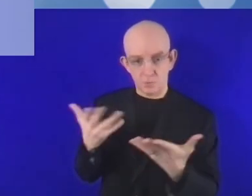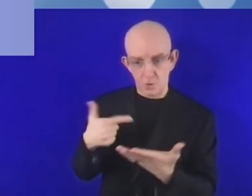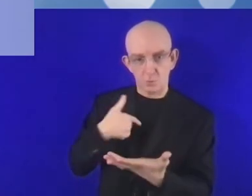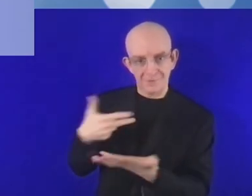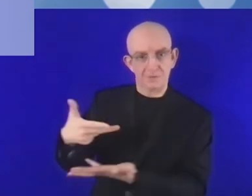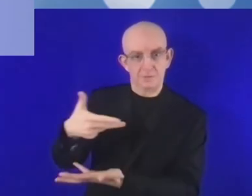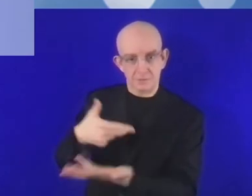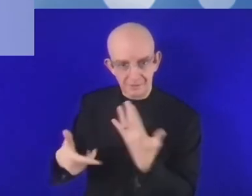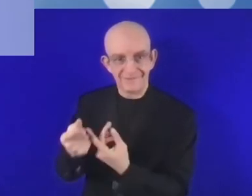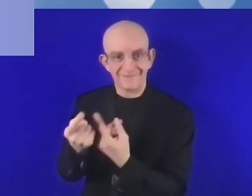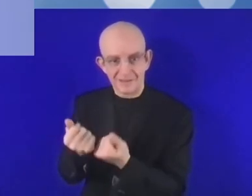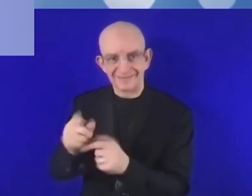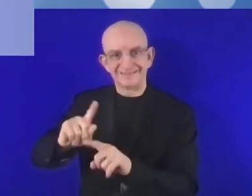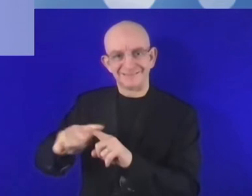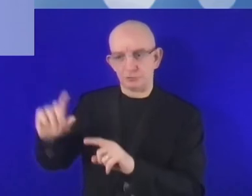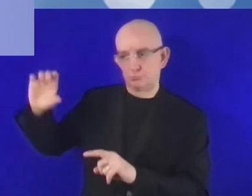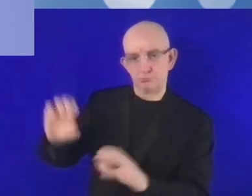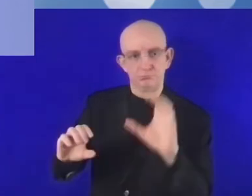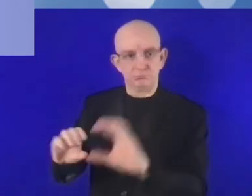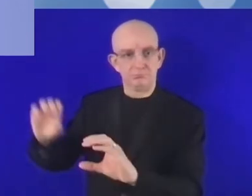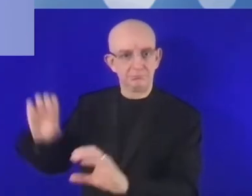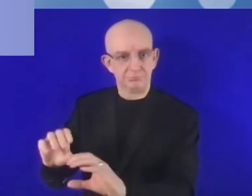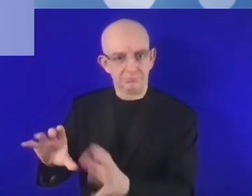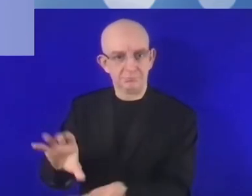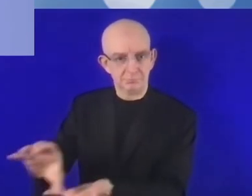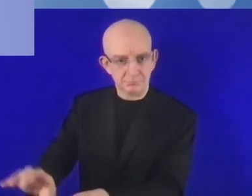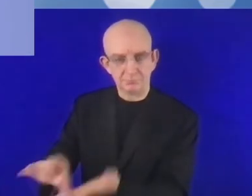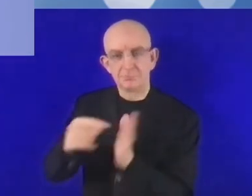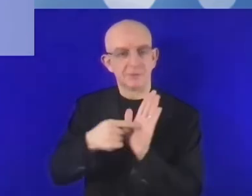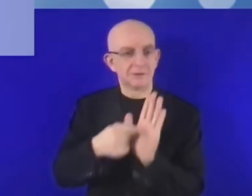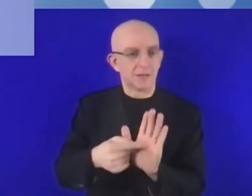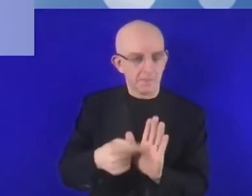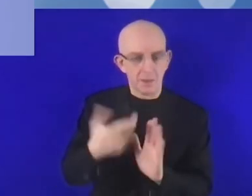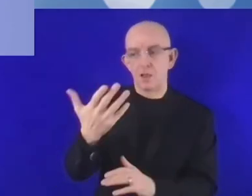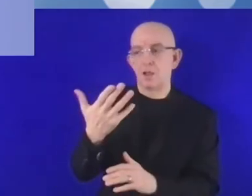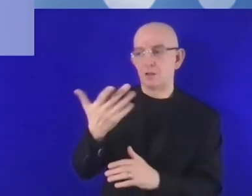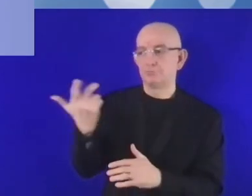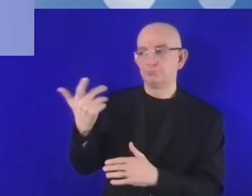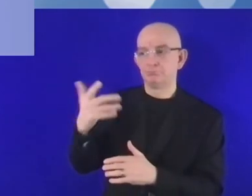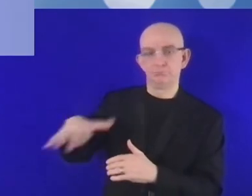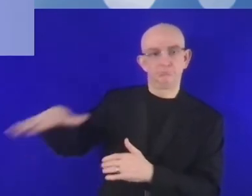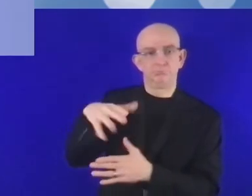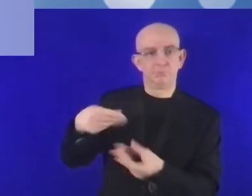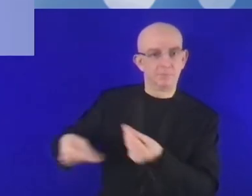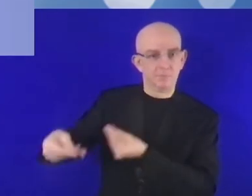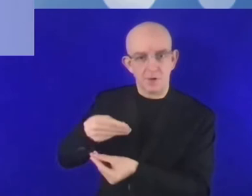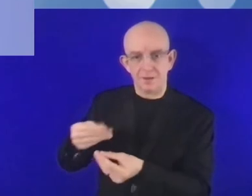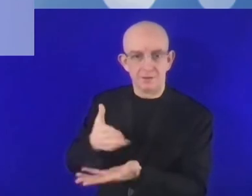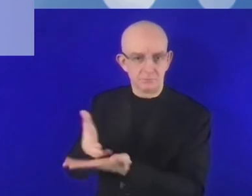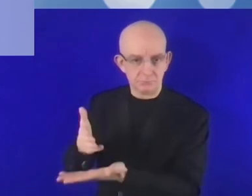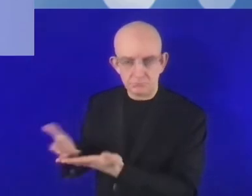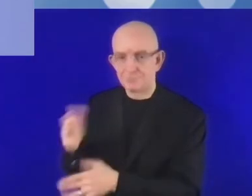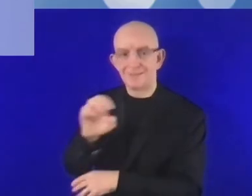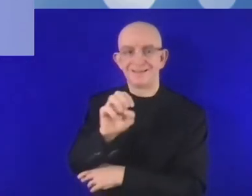otras fuentes, por ejemplo, con las herramientas del mercado de capitales, con los fondos comunitarios, todo